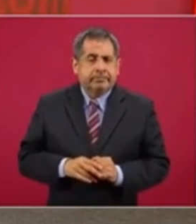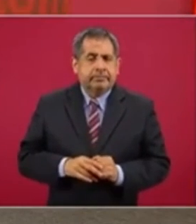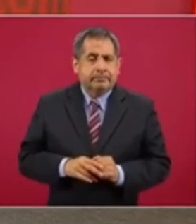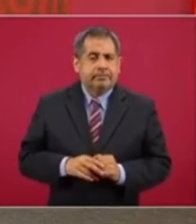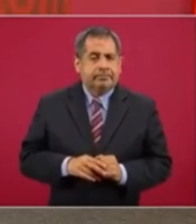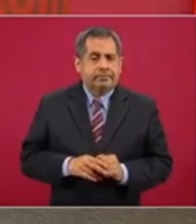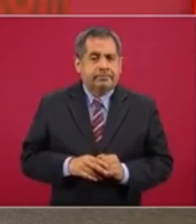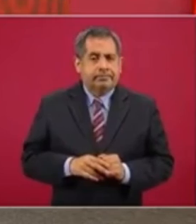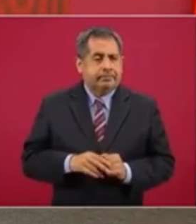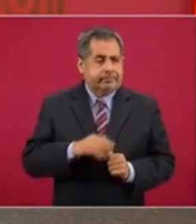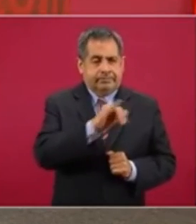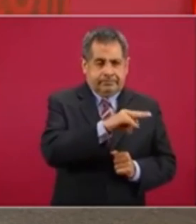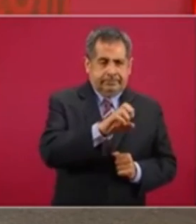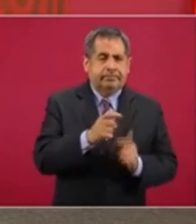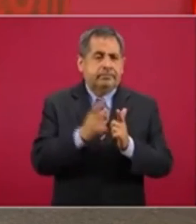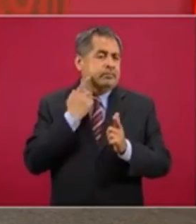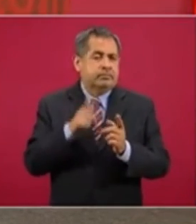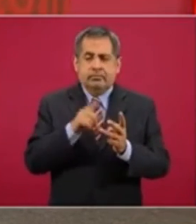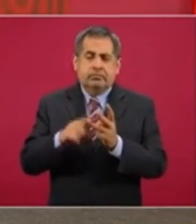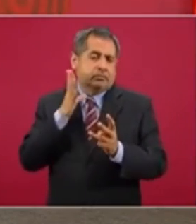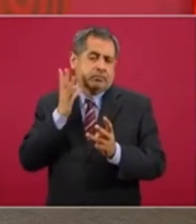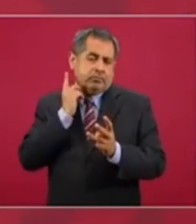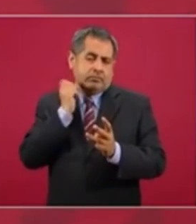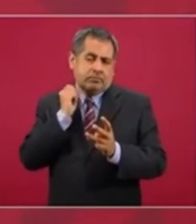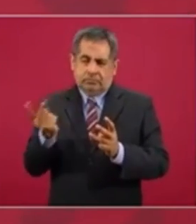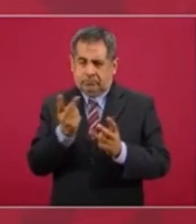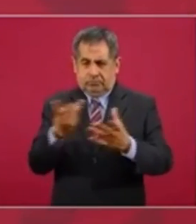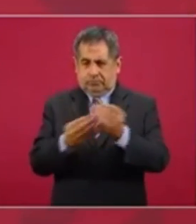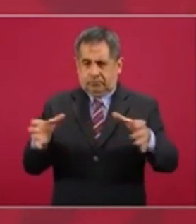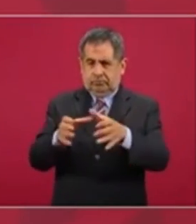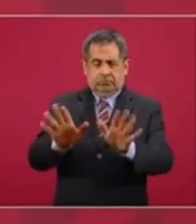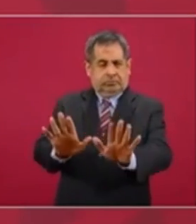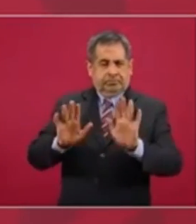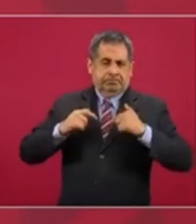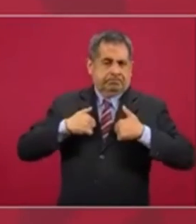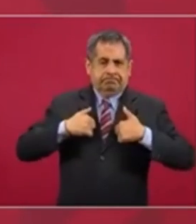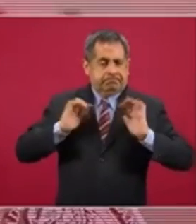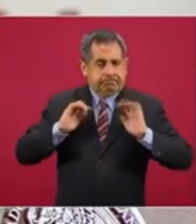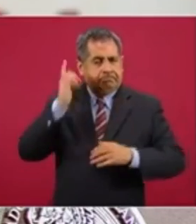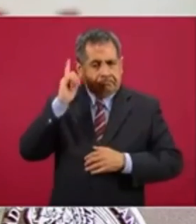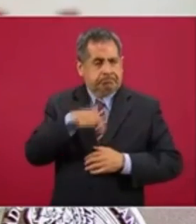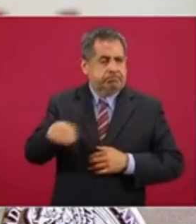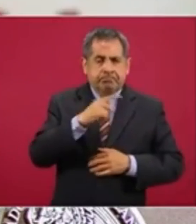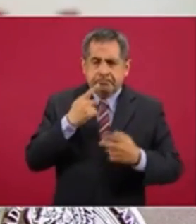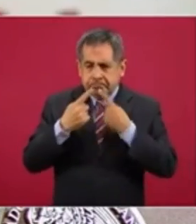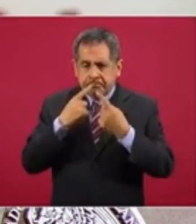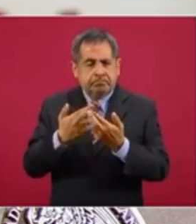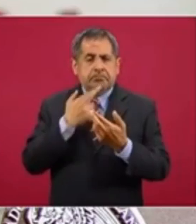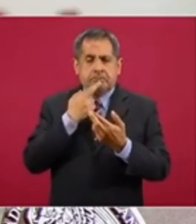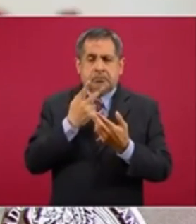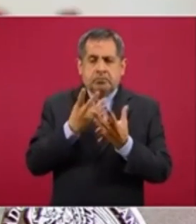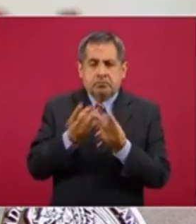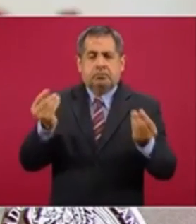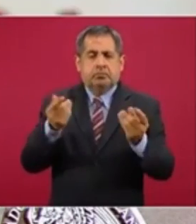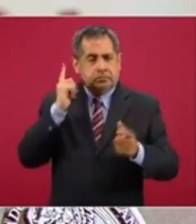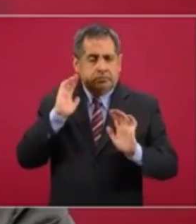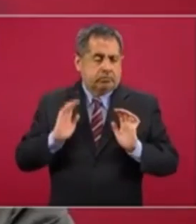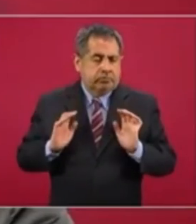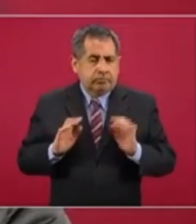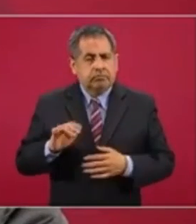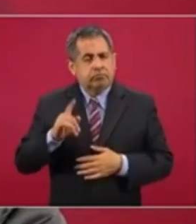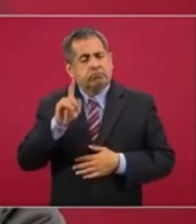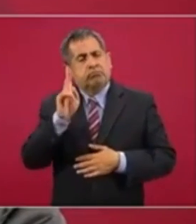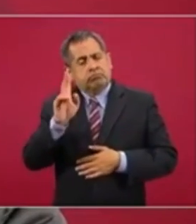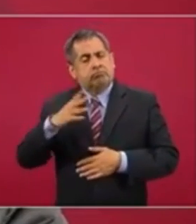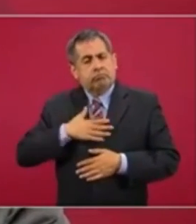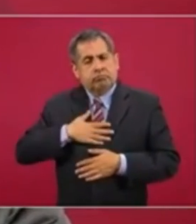Poder Legislativo, Cámara de Diputados y de Senadores. Y yo espero que se resuelva de la mejor manera posible. Pero sí estamos